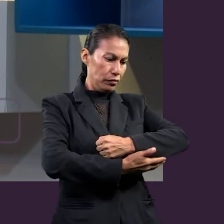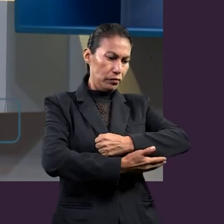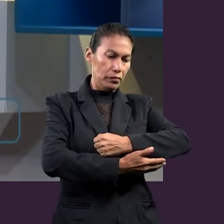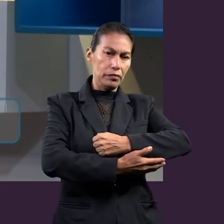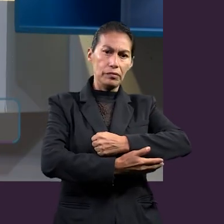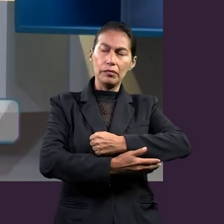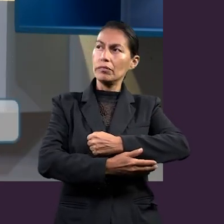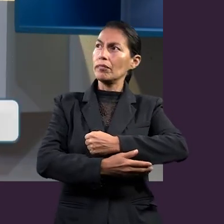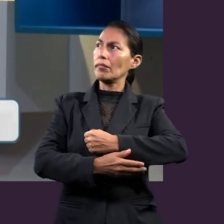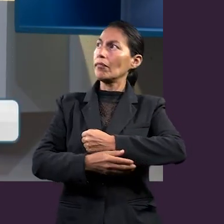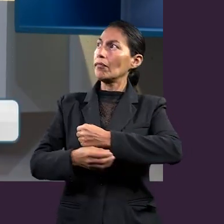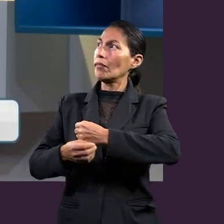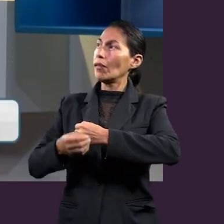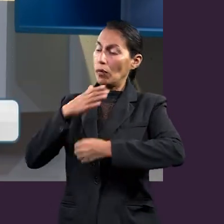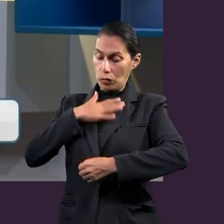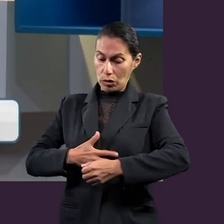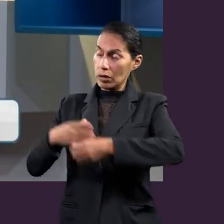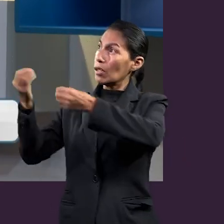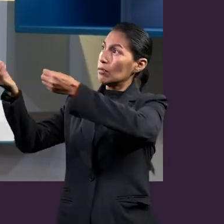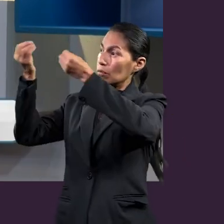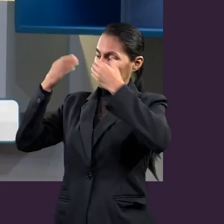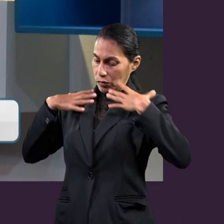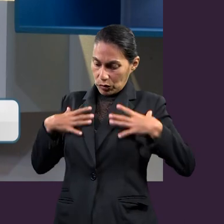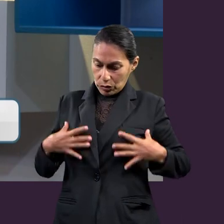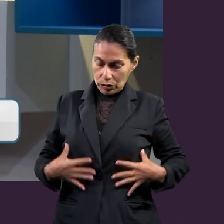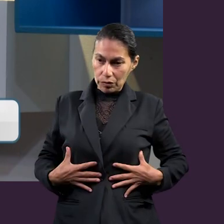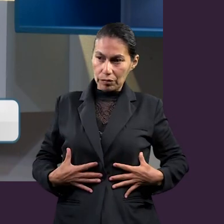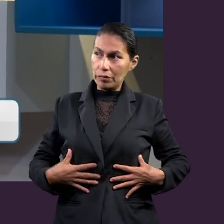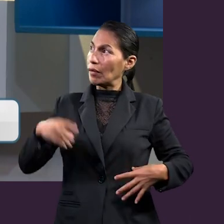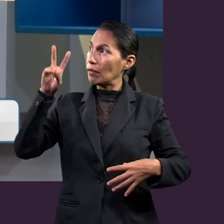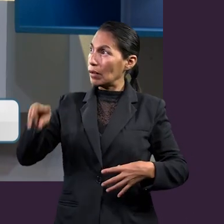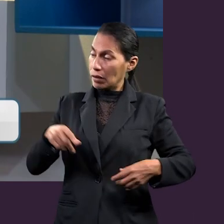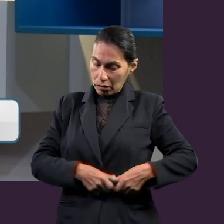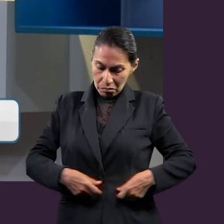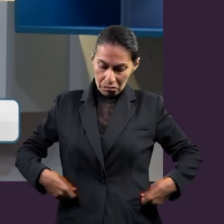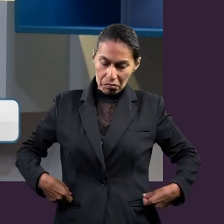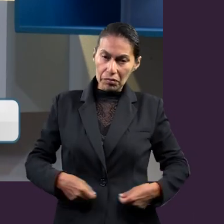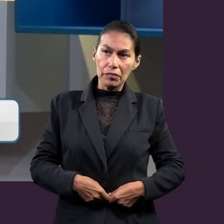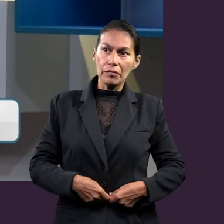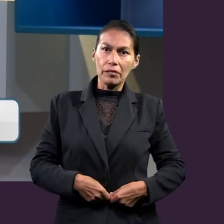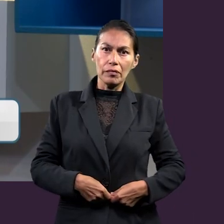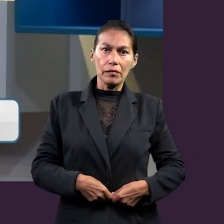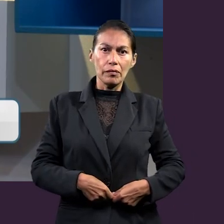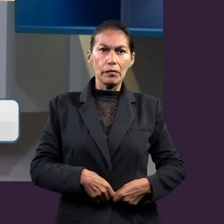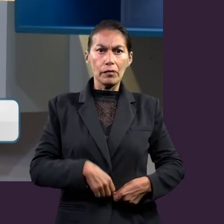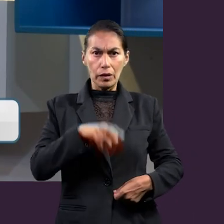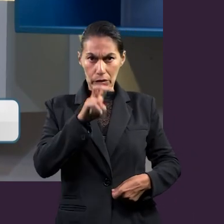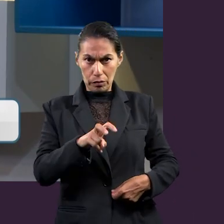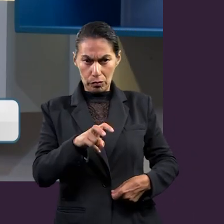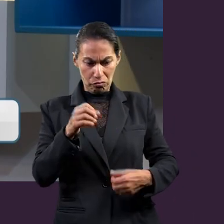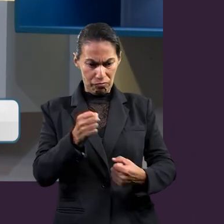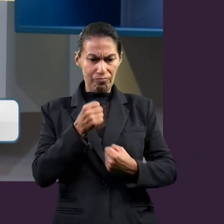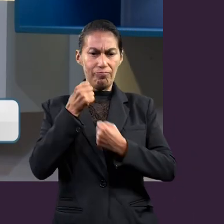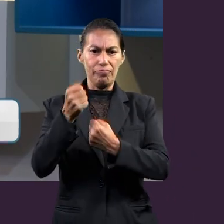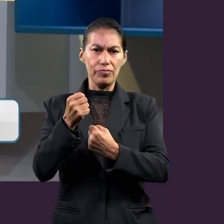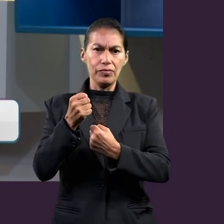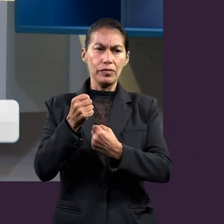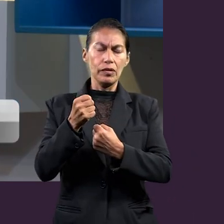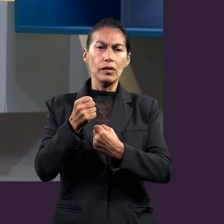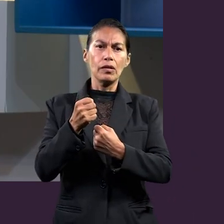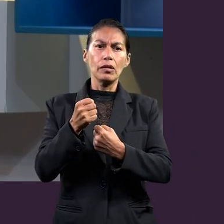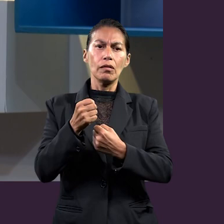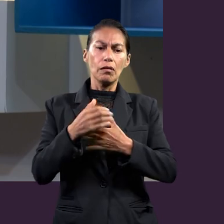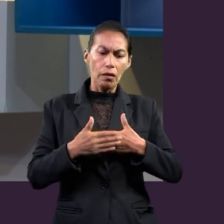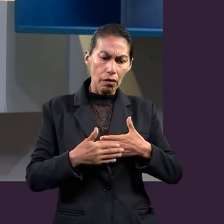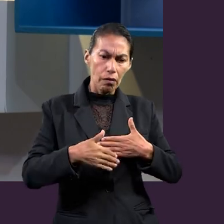coraza, escudo, pero de repente aparece un arma que se utiliza para avanzar.